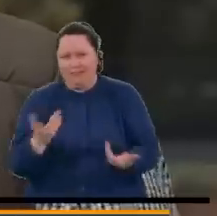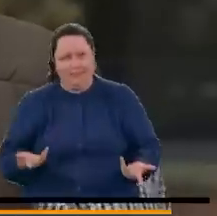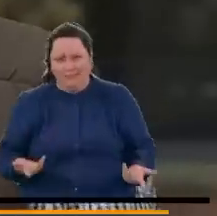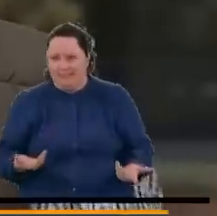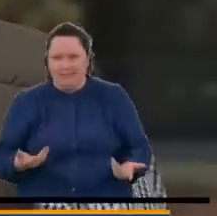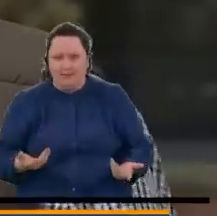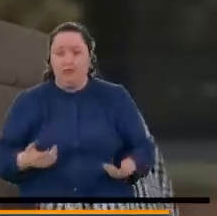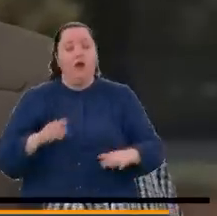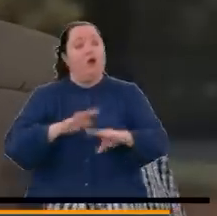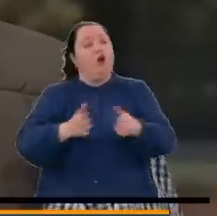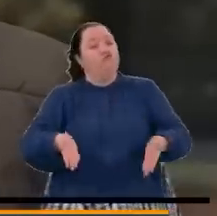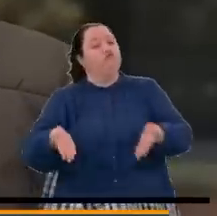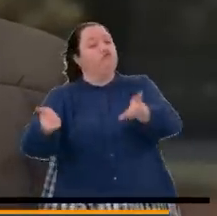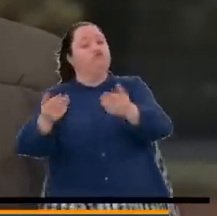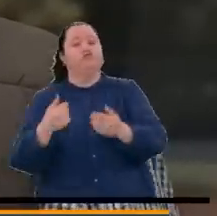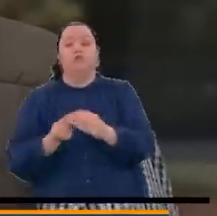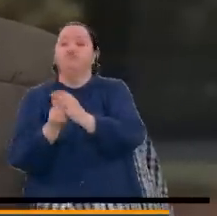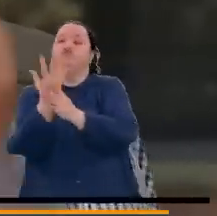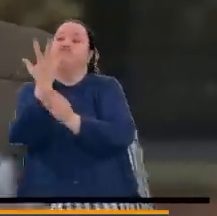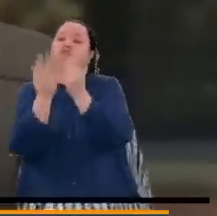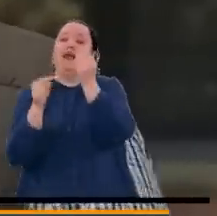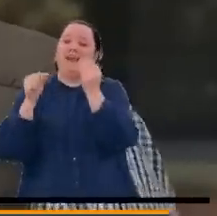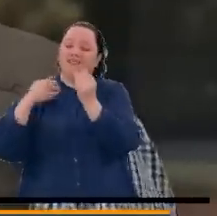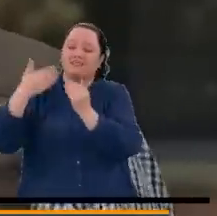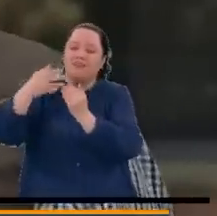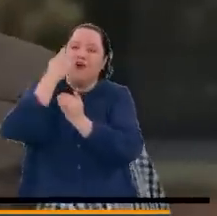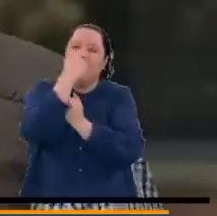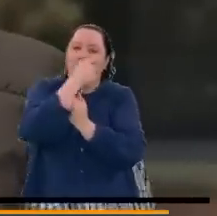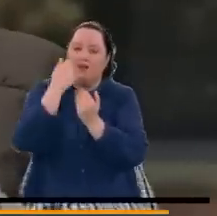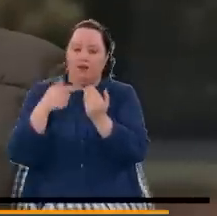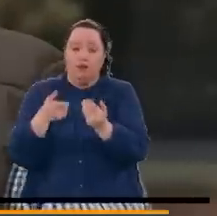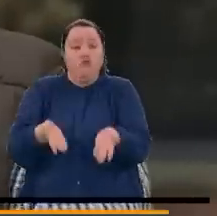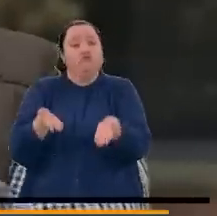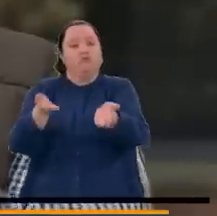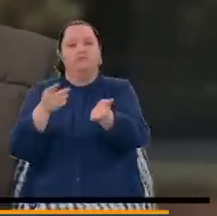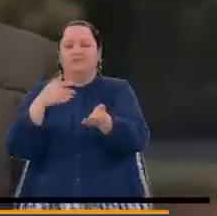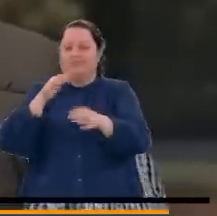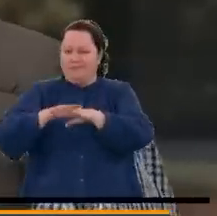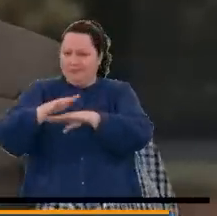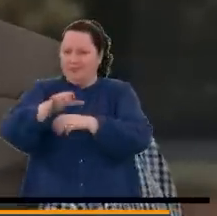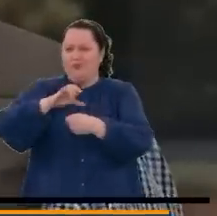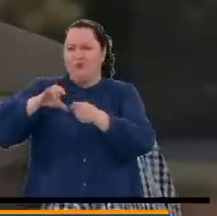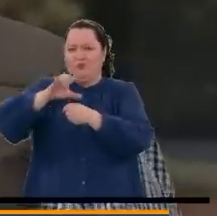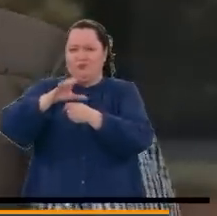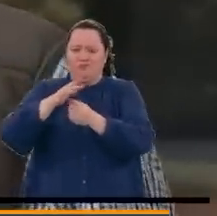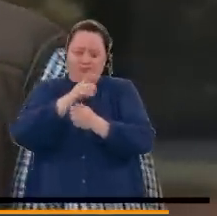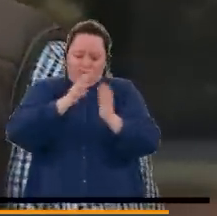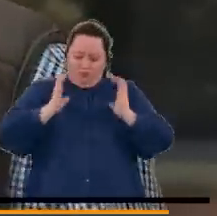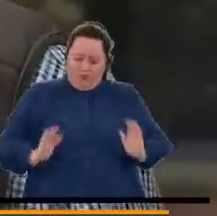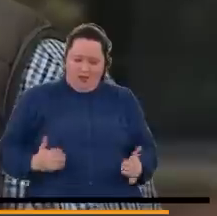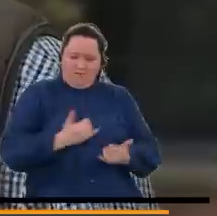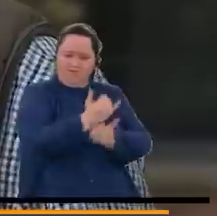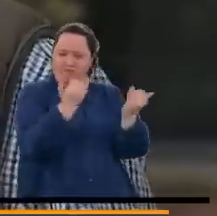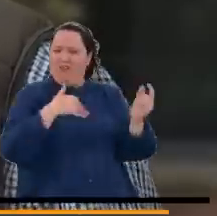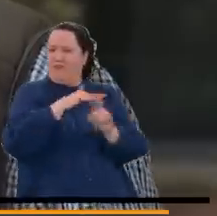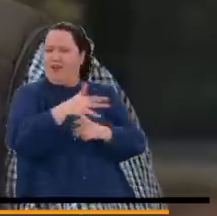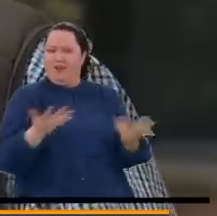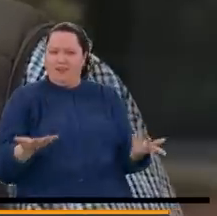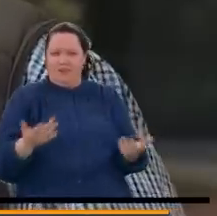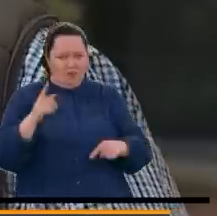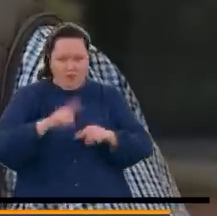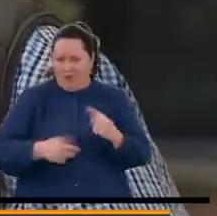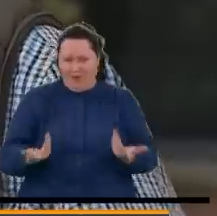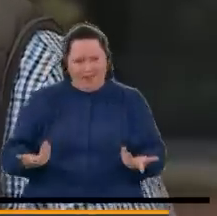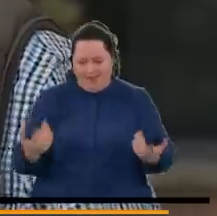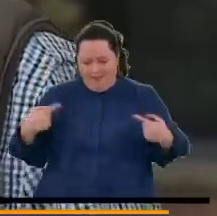mandar el mensaje que se permite cultivar coca pues realmente los que van a pagar las consecuencias son los ciudadanos que viven en esos territorios porque es que usted no puede coexistir o no